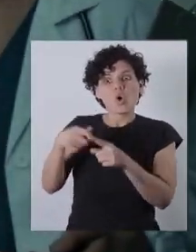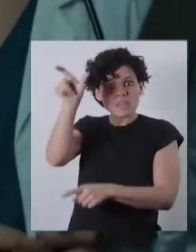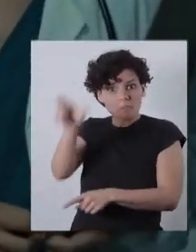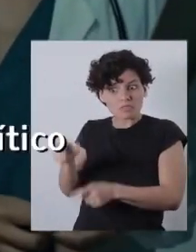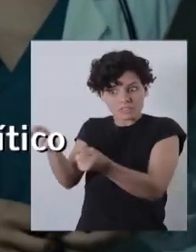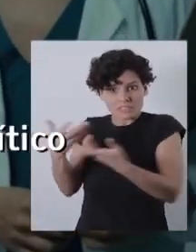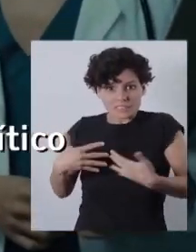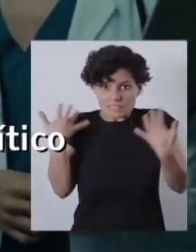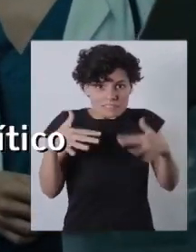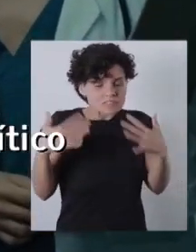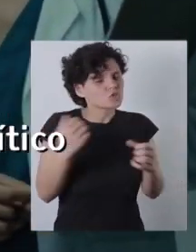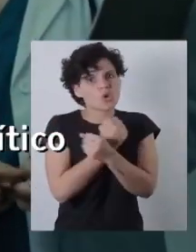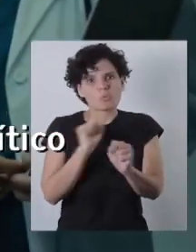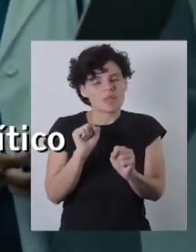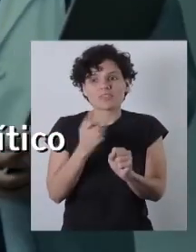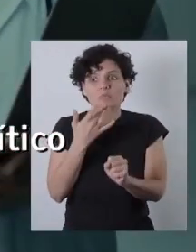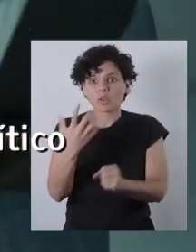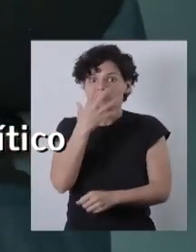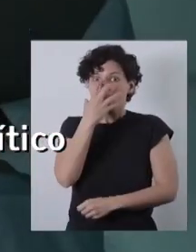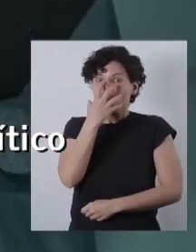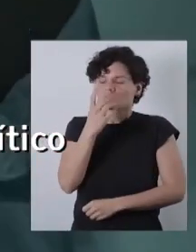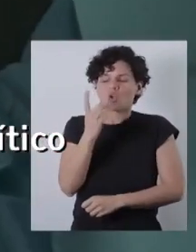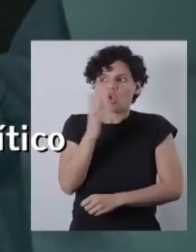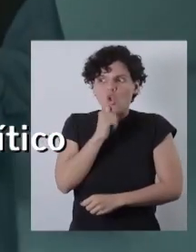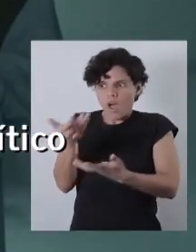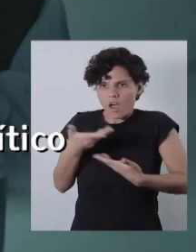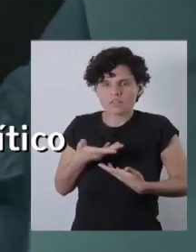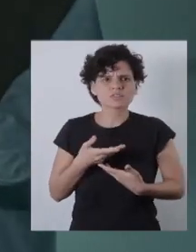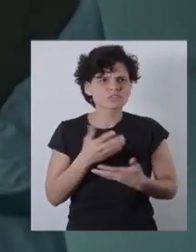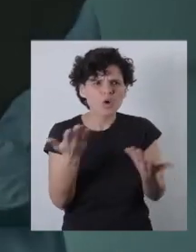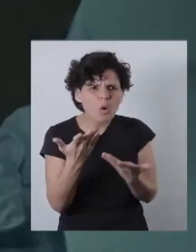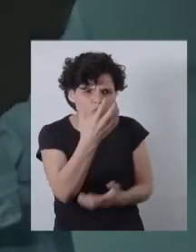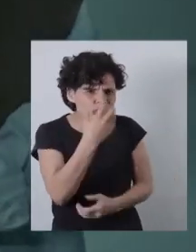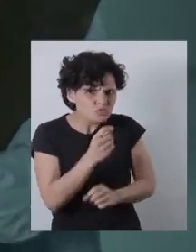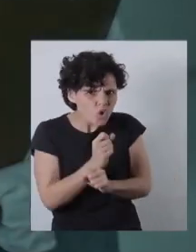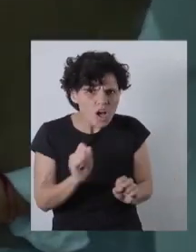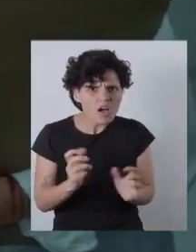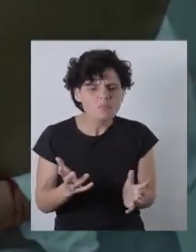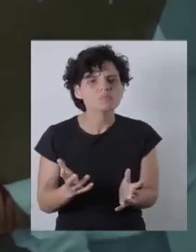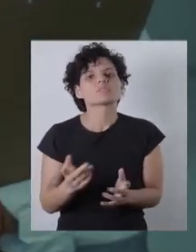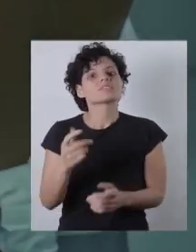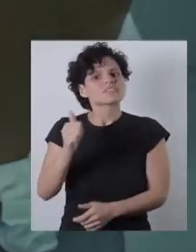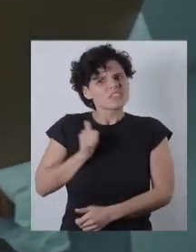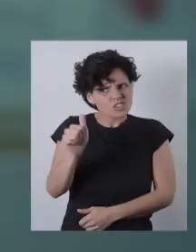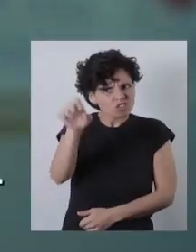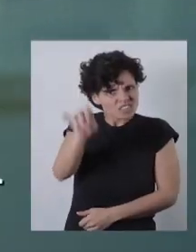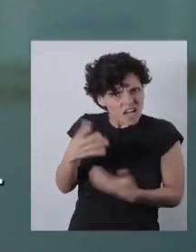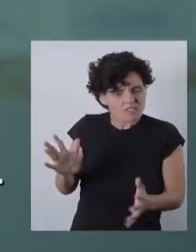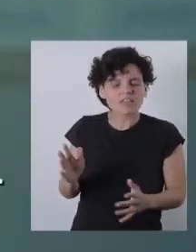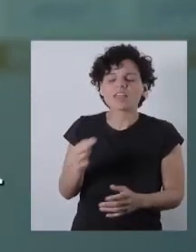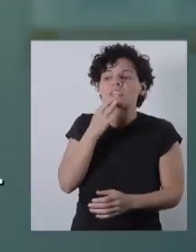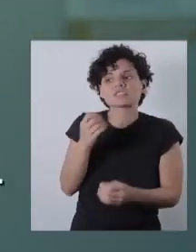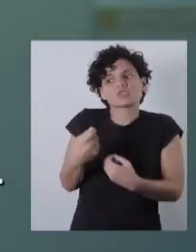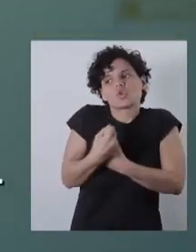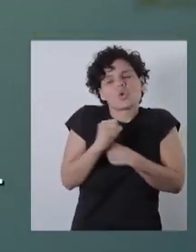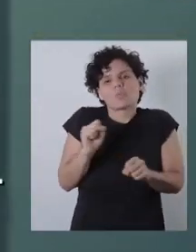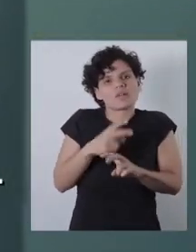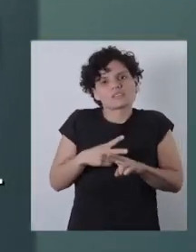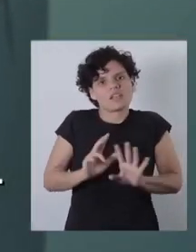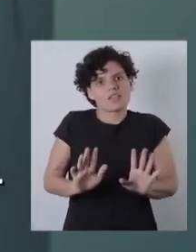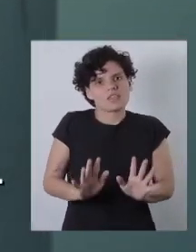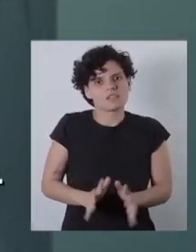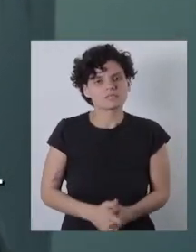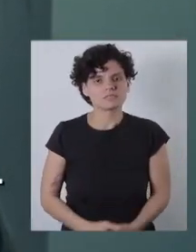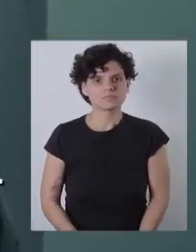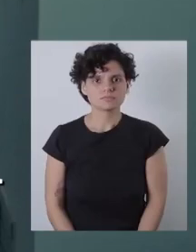no podemos recibir a nadie más en estado crítico porque no llegaron los ventiladores. ¿Cómo no llegaron los ventiladores? ¿Y el director sabe? Bueno, dice que no puede hacer nada.